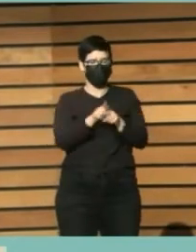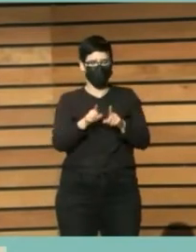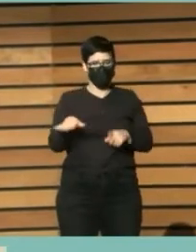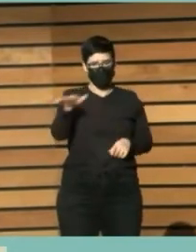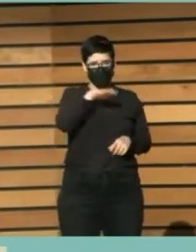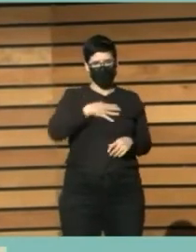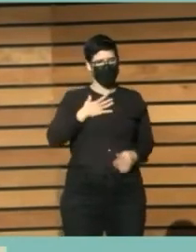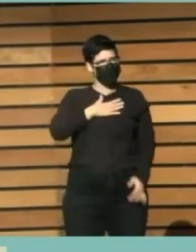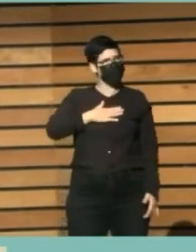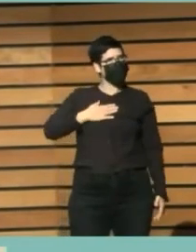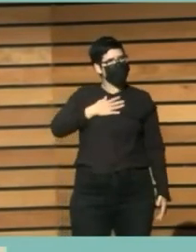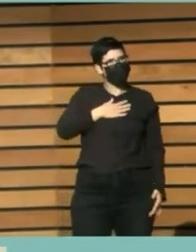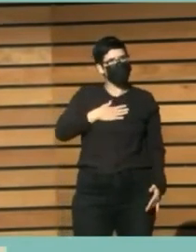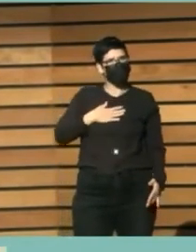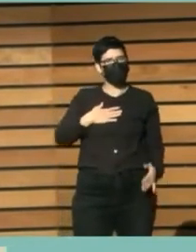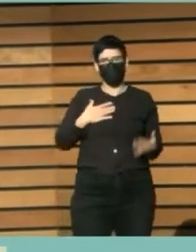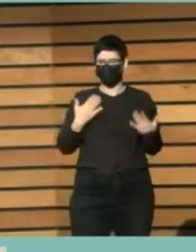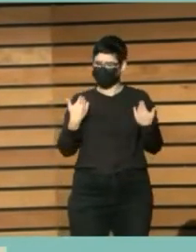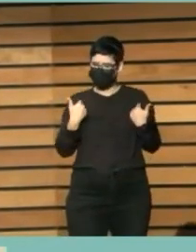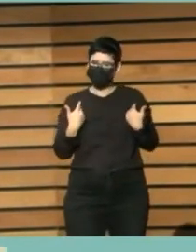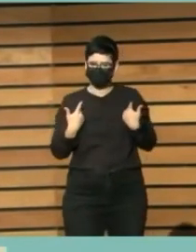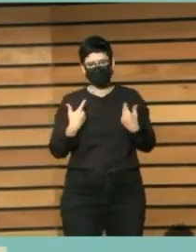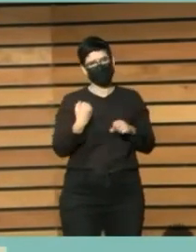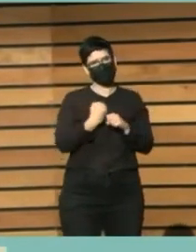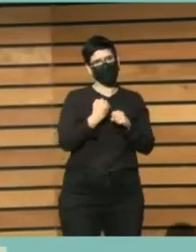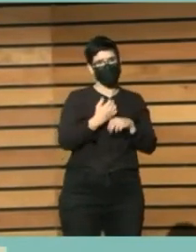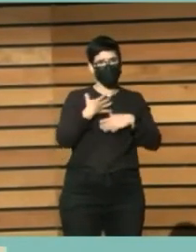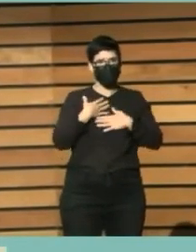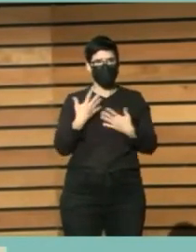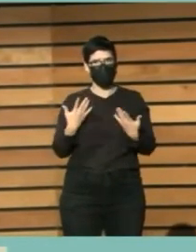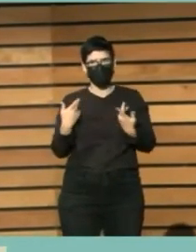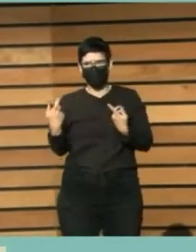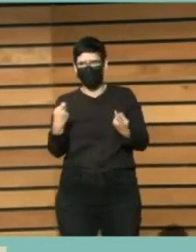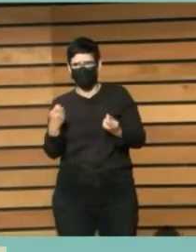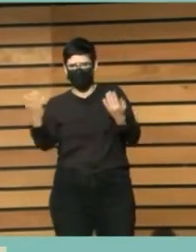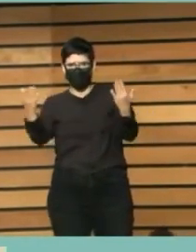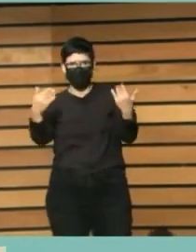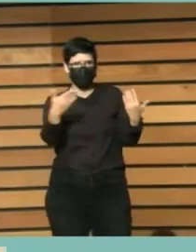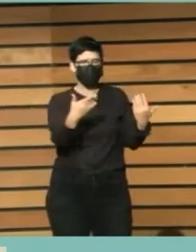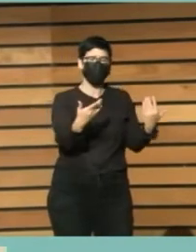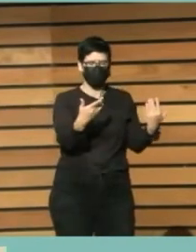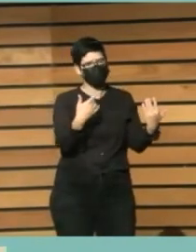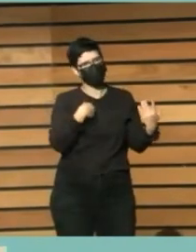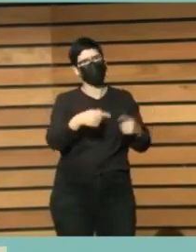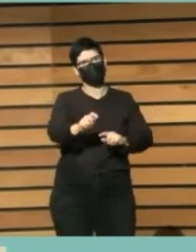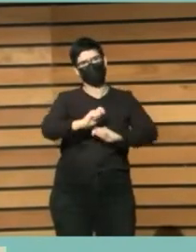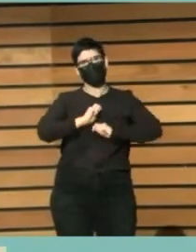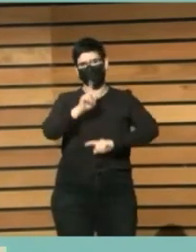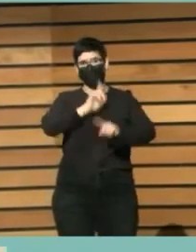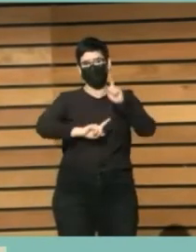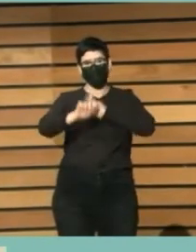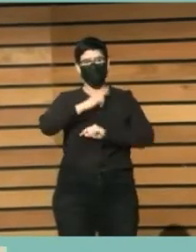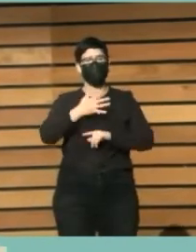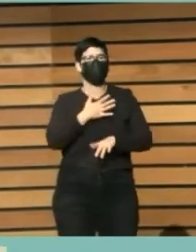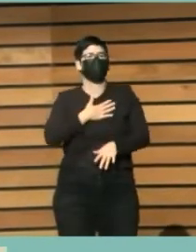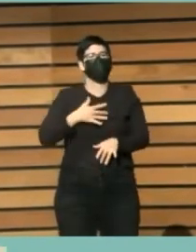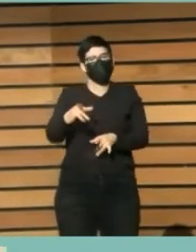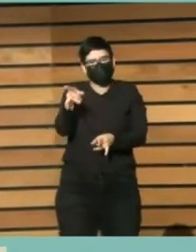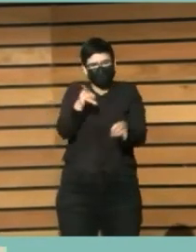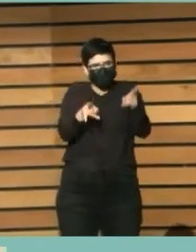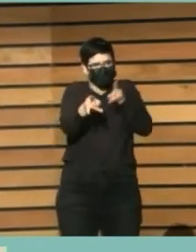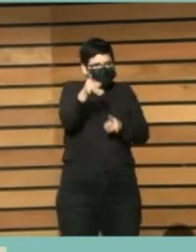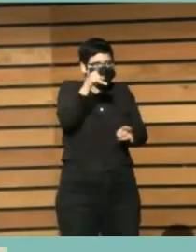de confort, el que no estemos controlando las situaciones. Queremos atraer a nuevos públicos, que también se comentaba ayer,